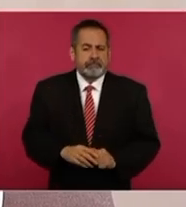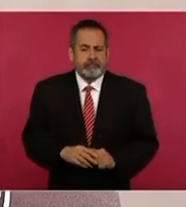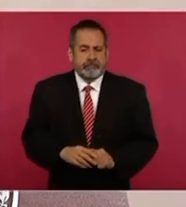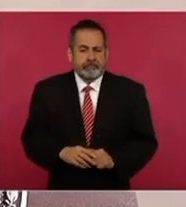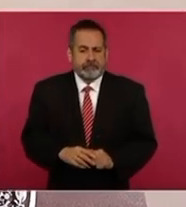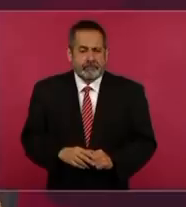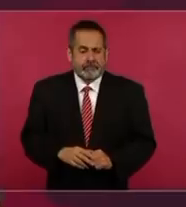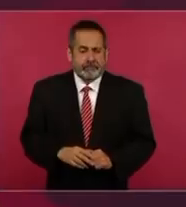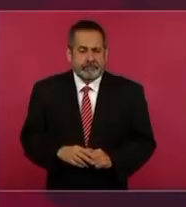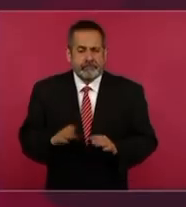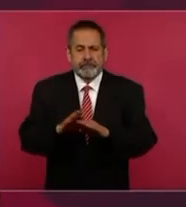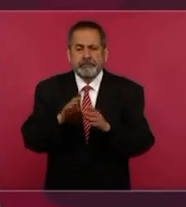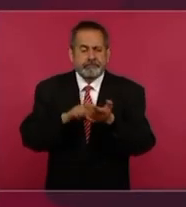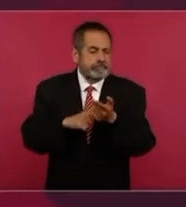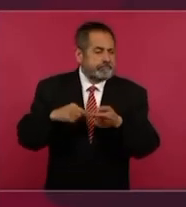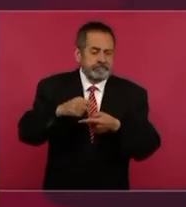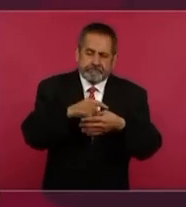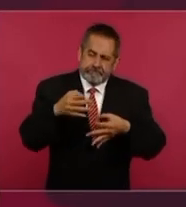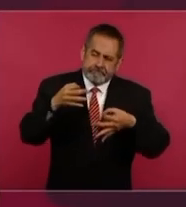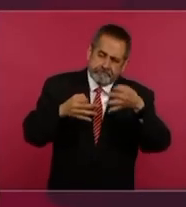¿cuándo es que hay que juzgar